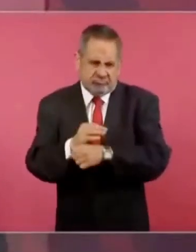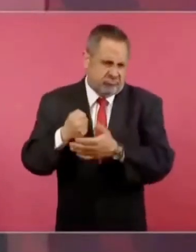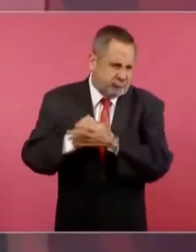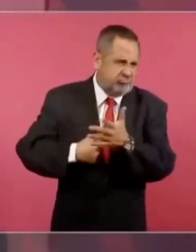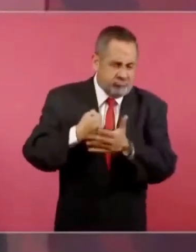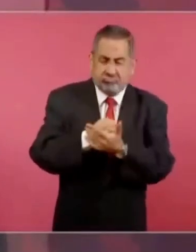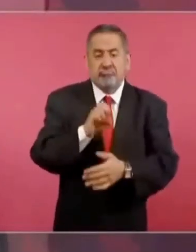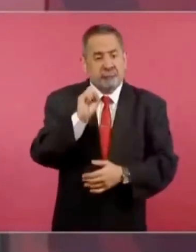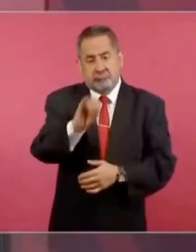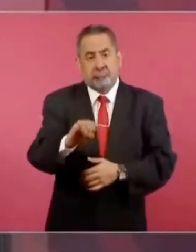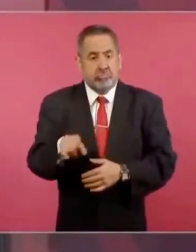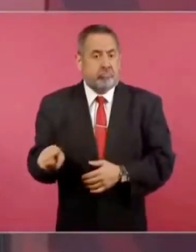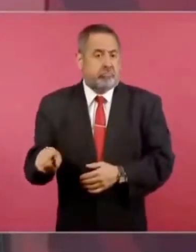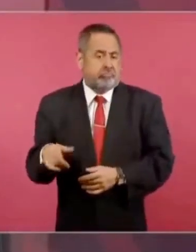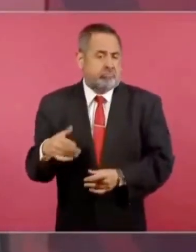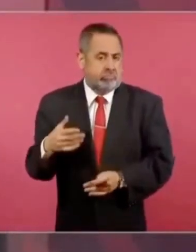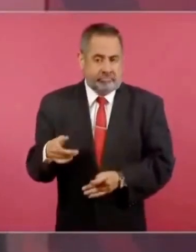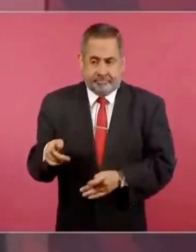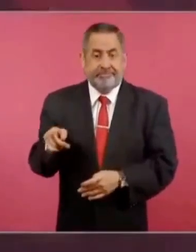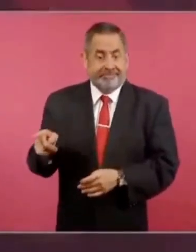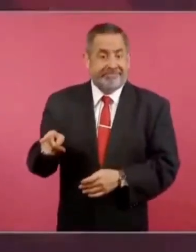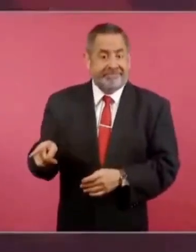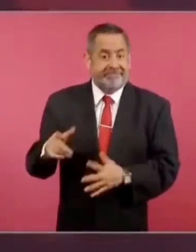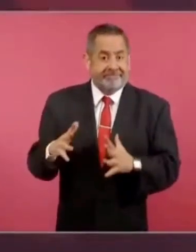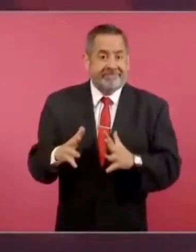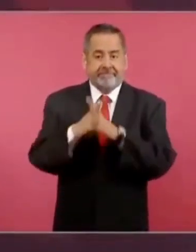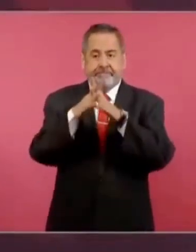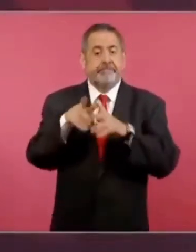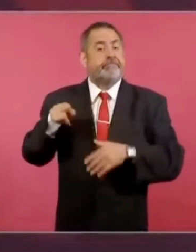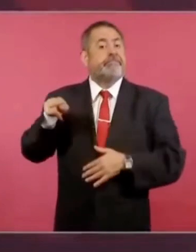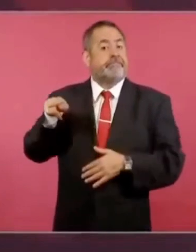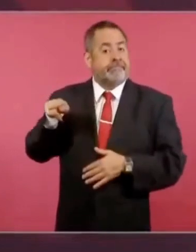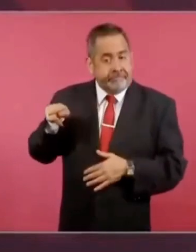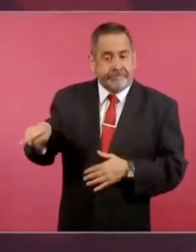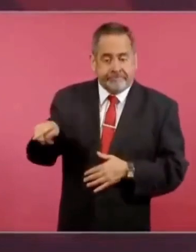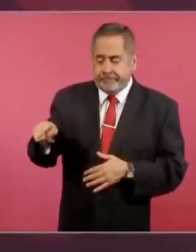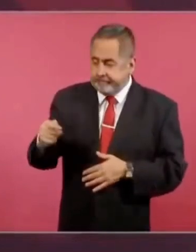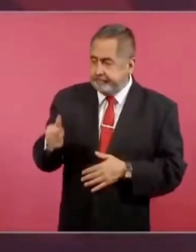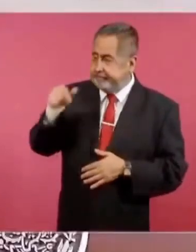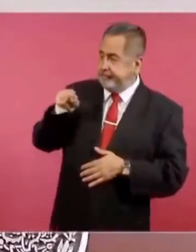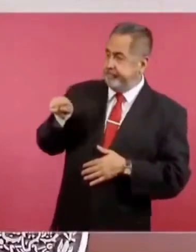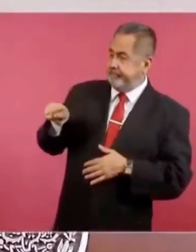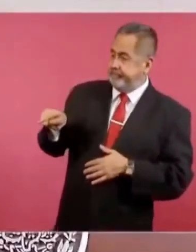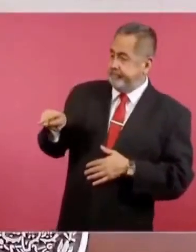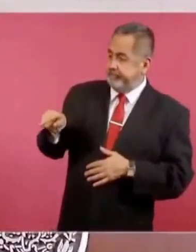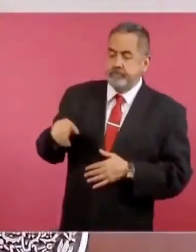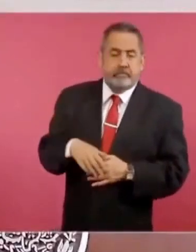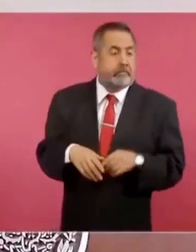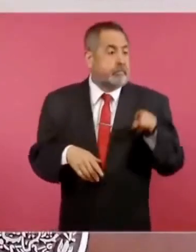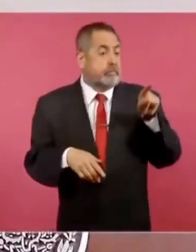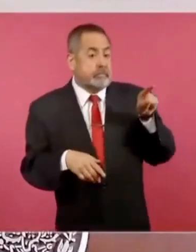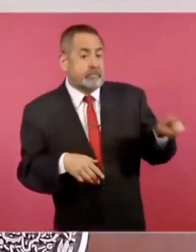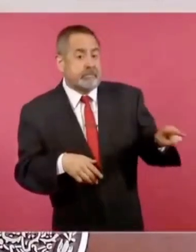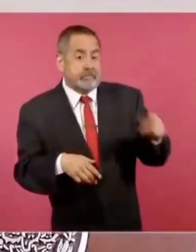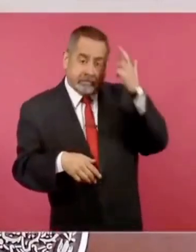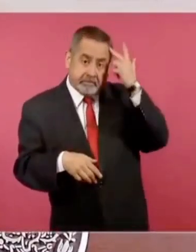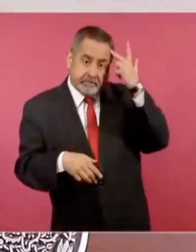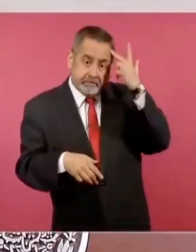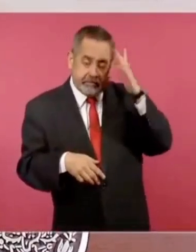Esa es la batalla que conduce a la renuncia de Porfirio Díaz